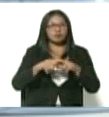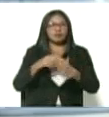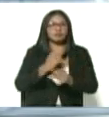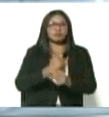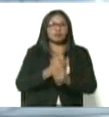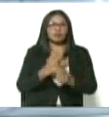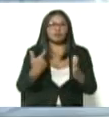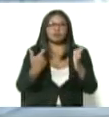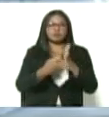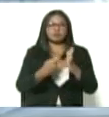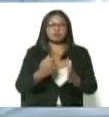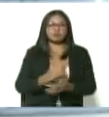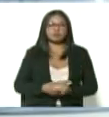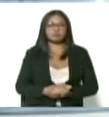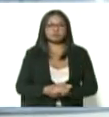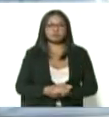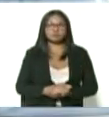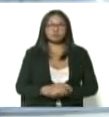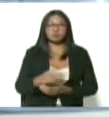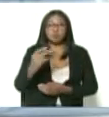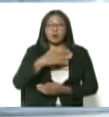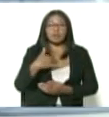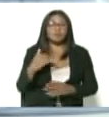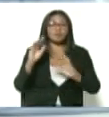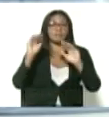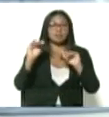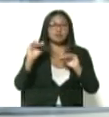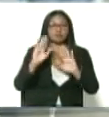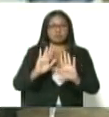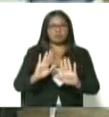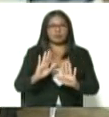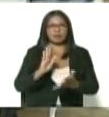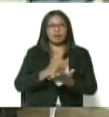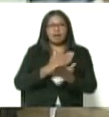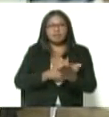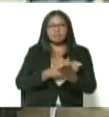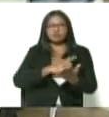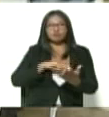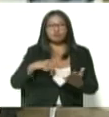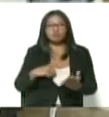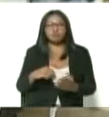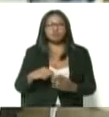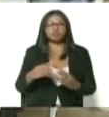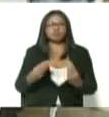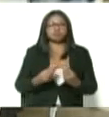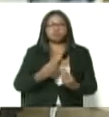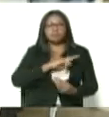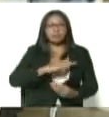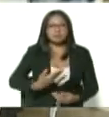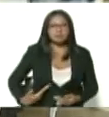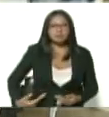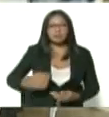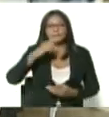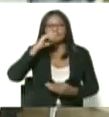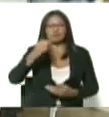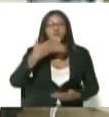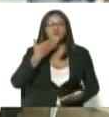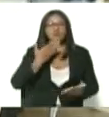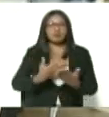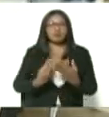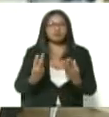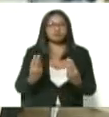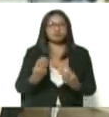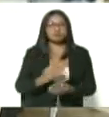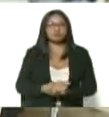vacunación no queríamos despedirnos sin antes nuevamente en nombre del presidente Nicolás Maduro agradecer